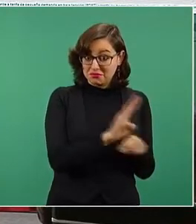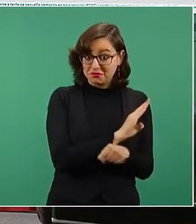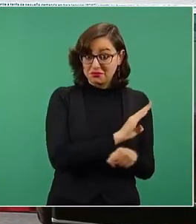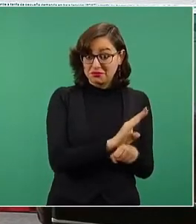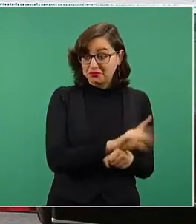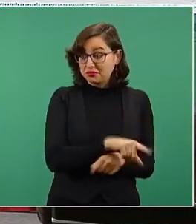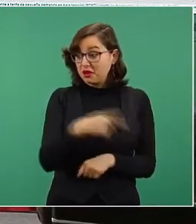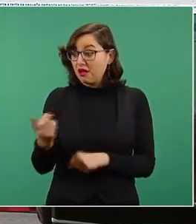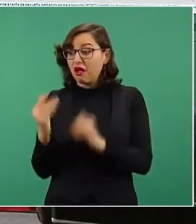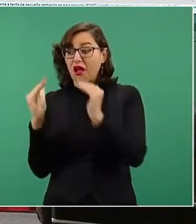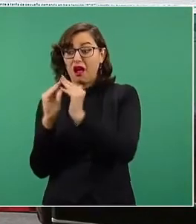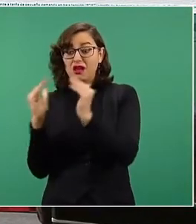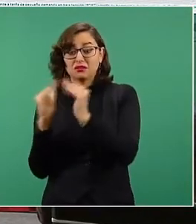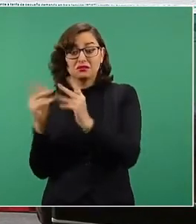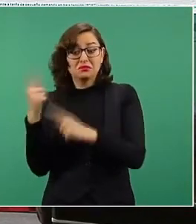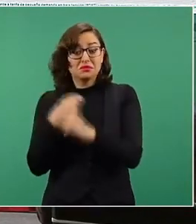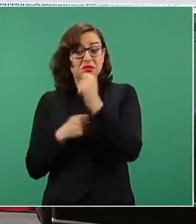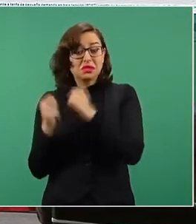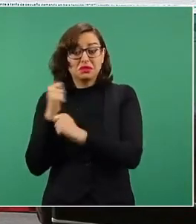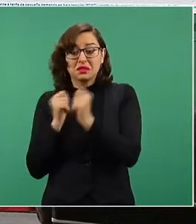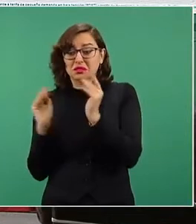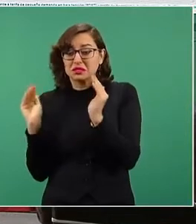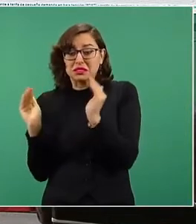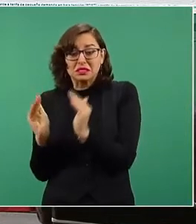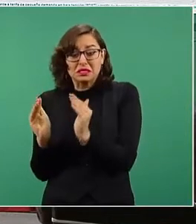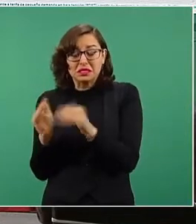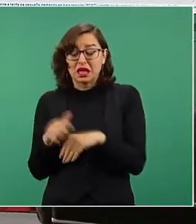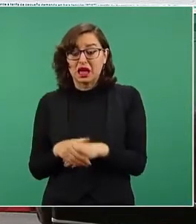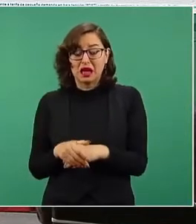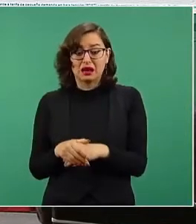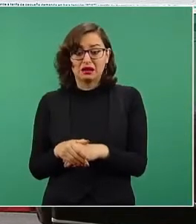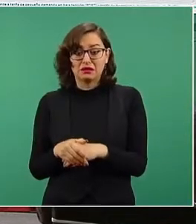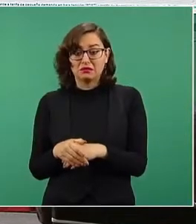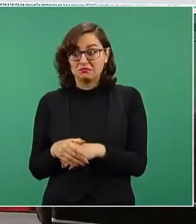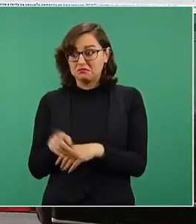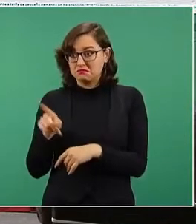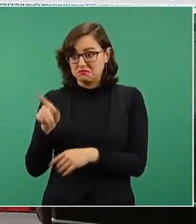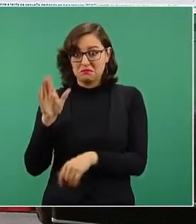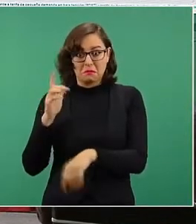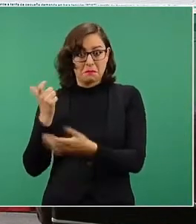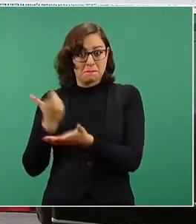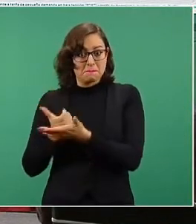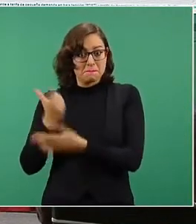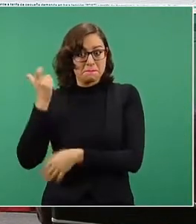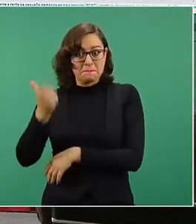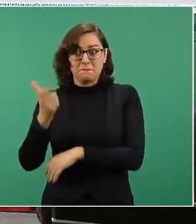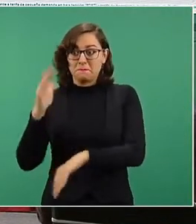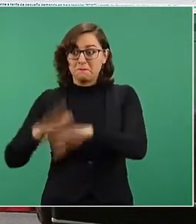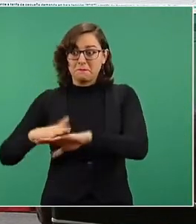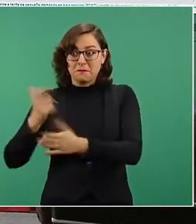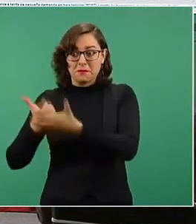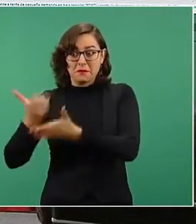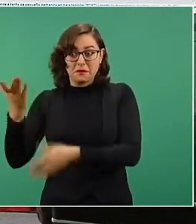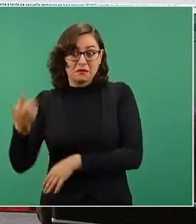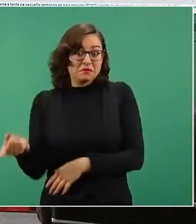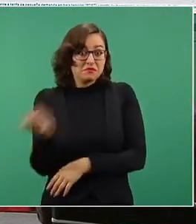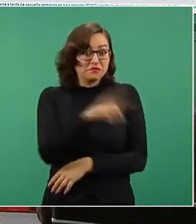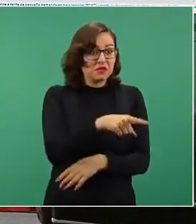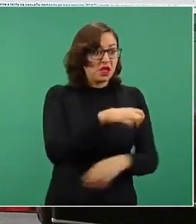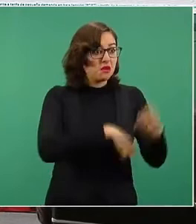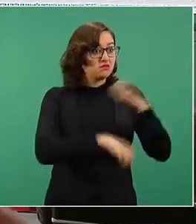una tienda de conveniencia, un hogar hasta con subsidio, que estas corporaciones. Por supuesto que sí.